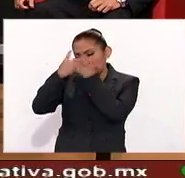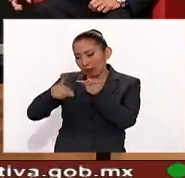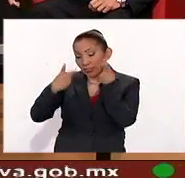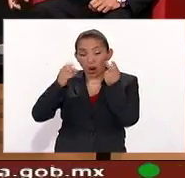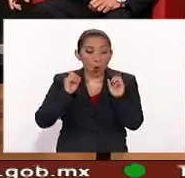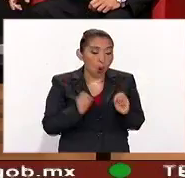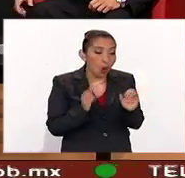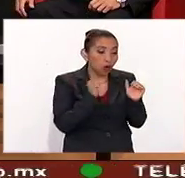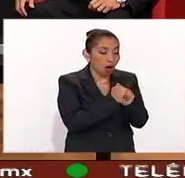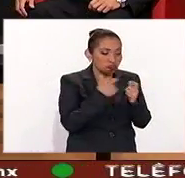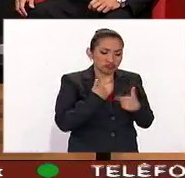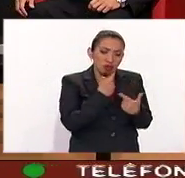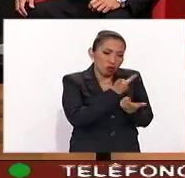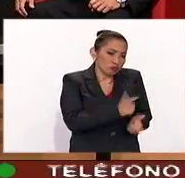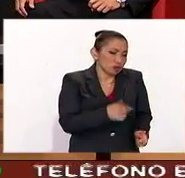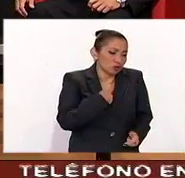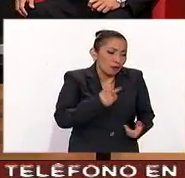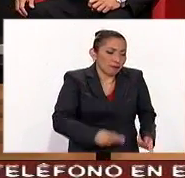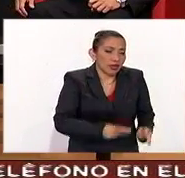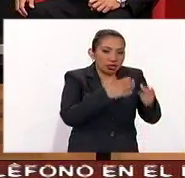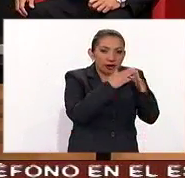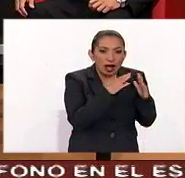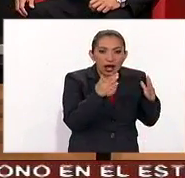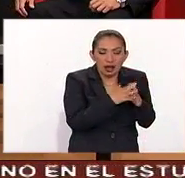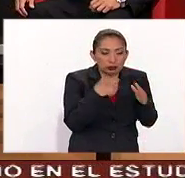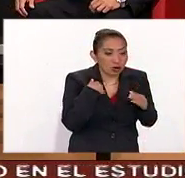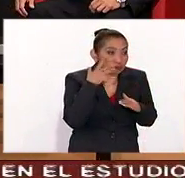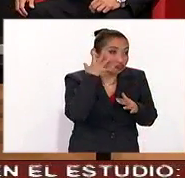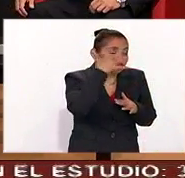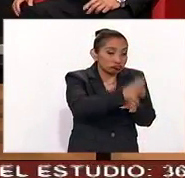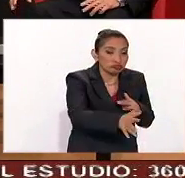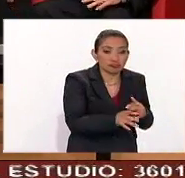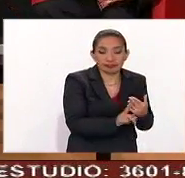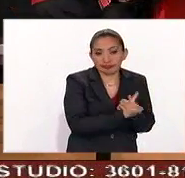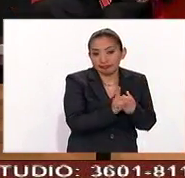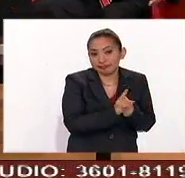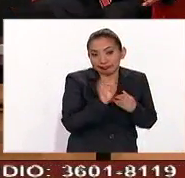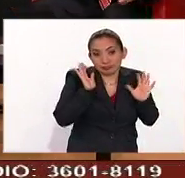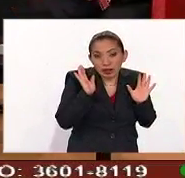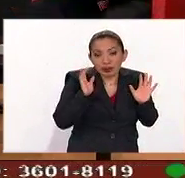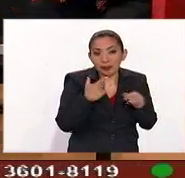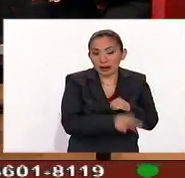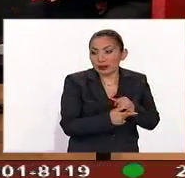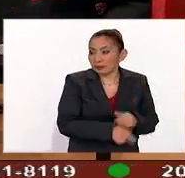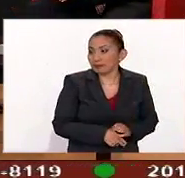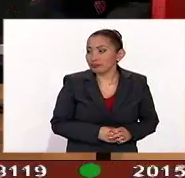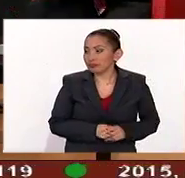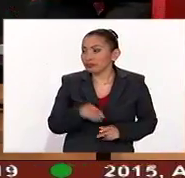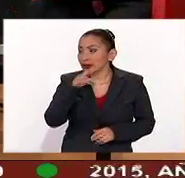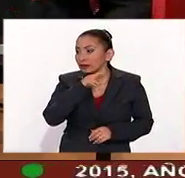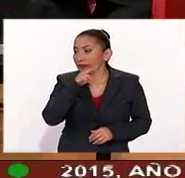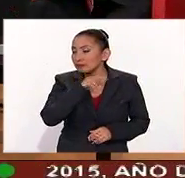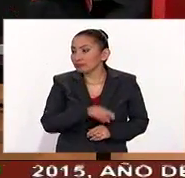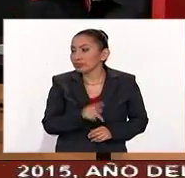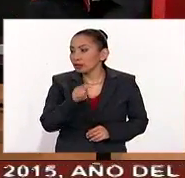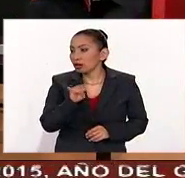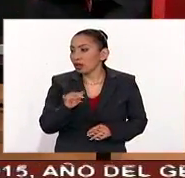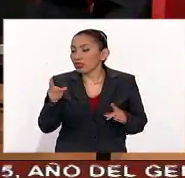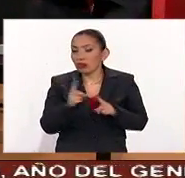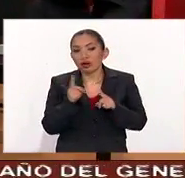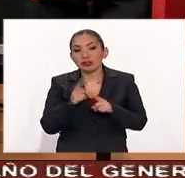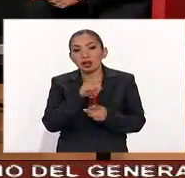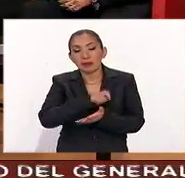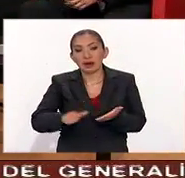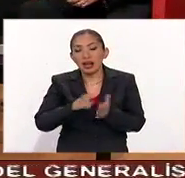o a través de la libre con todas las consecuencias que puede ocasionar y los riesgos de manera rápida Pedro de Torres donde